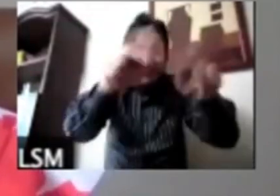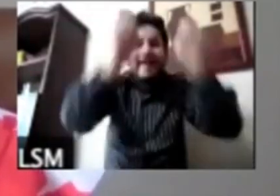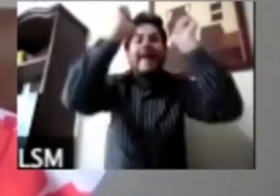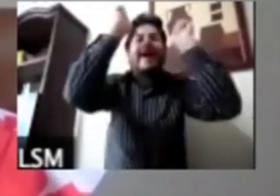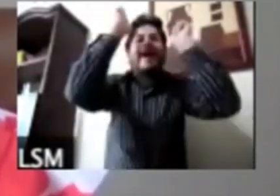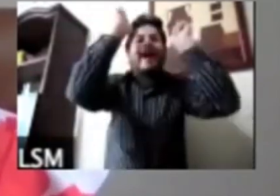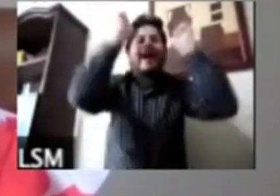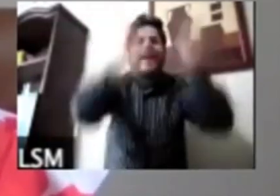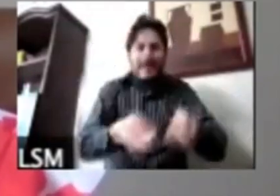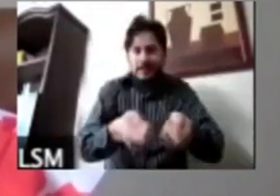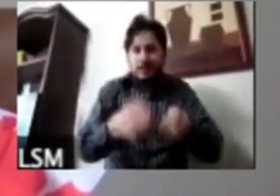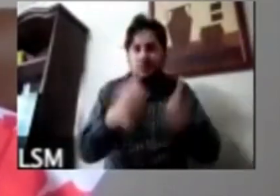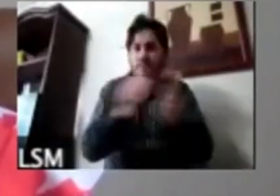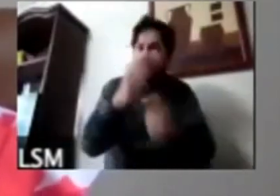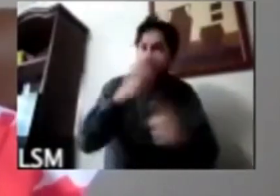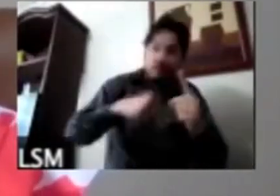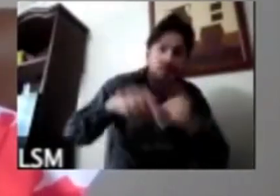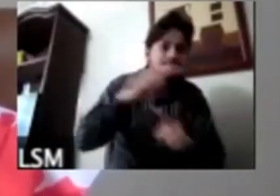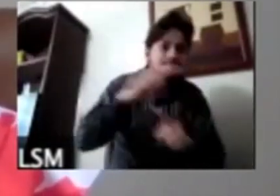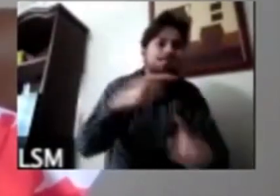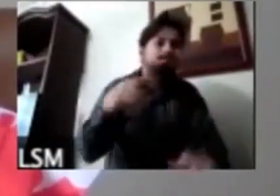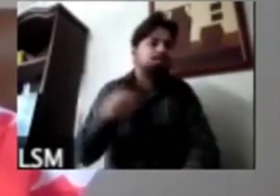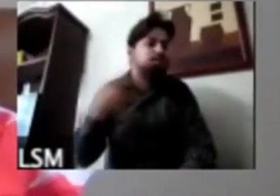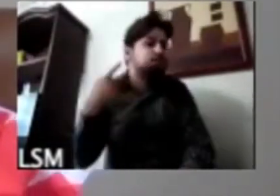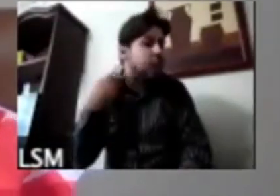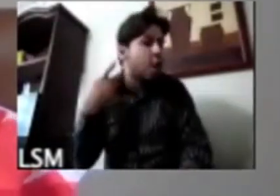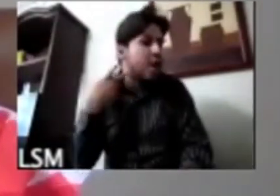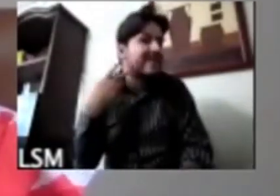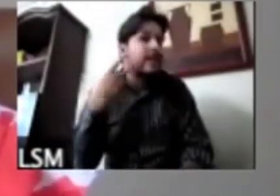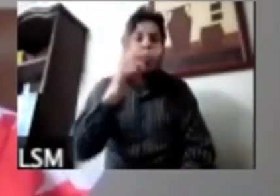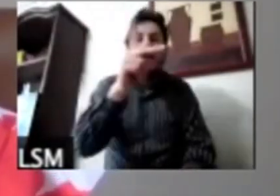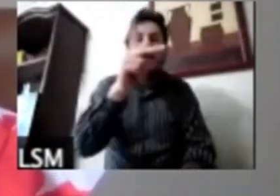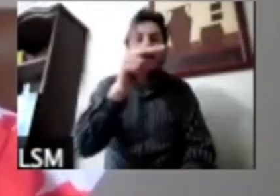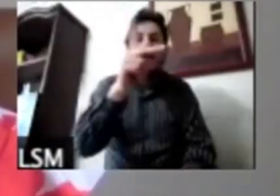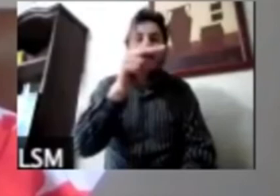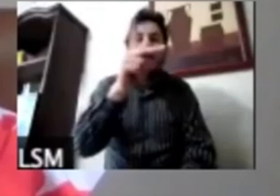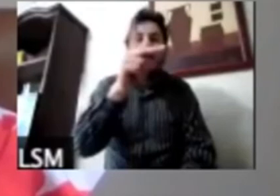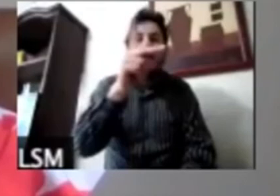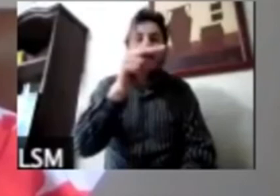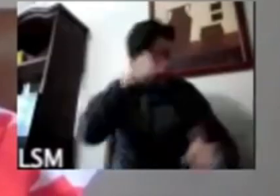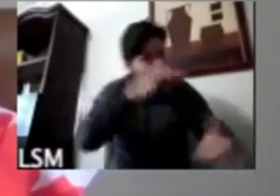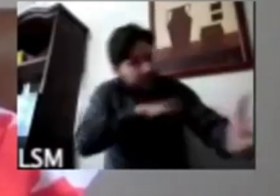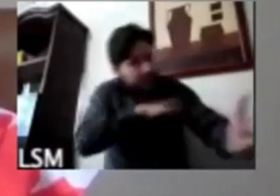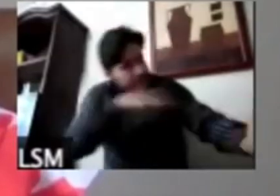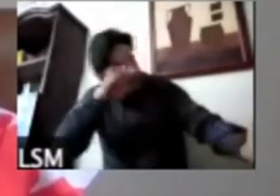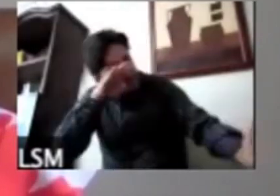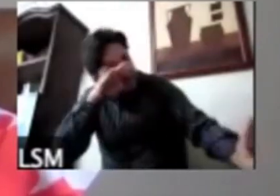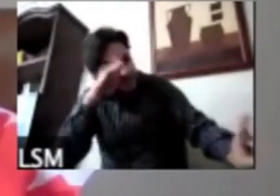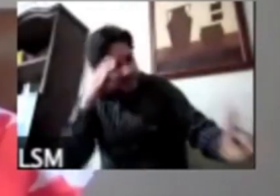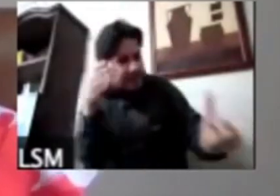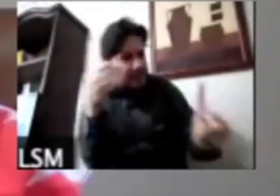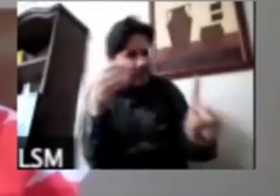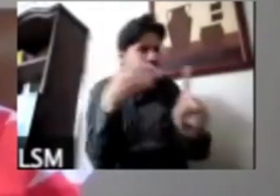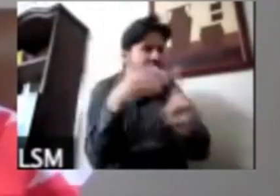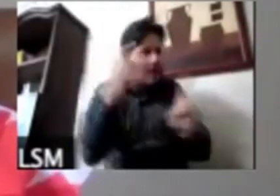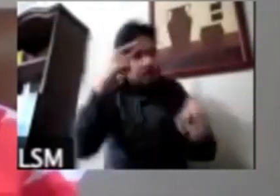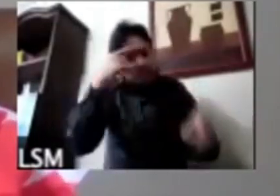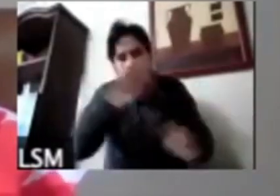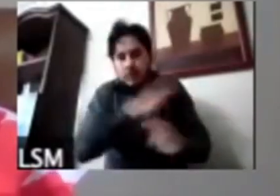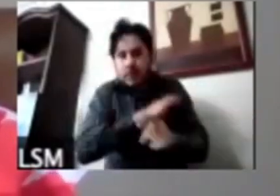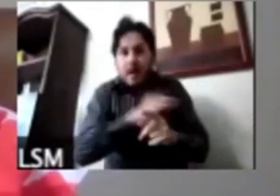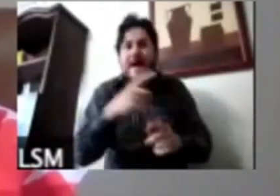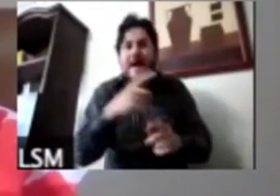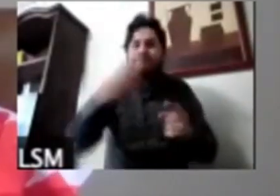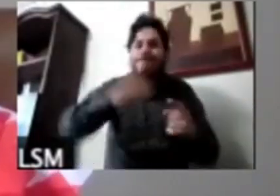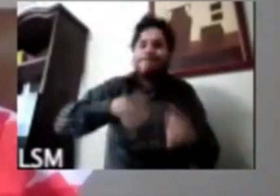políticas públicas que estén como enfocadas a resolver el problema de aquellos que están sufriendo